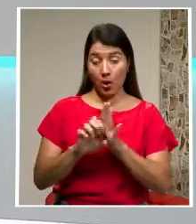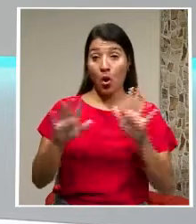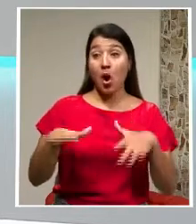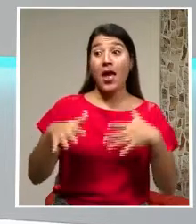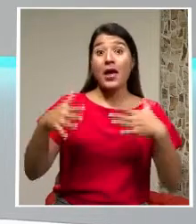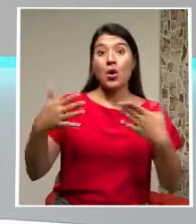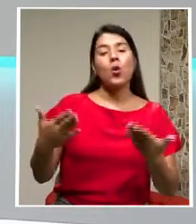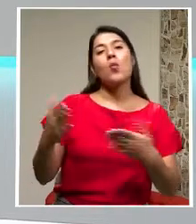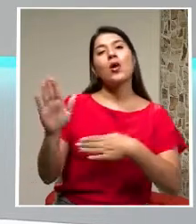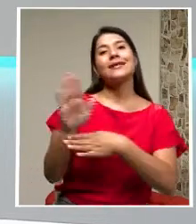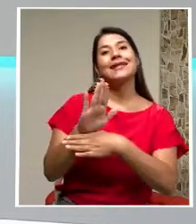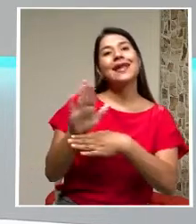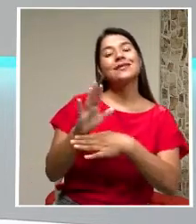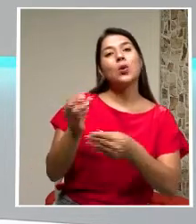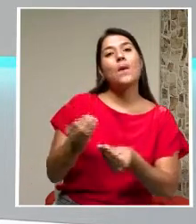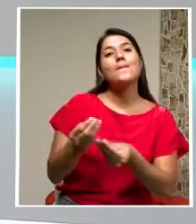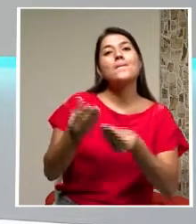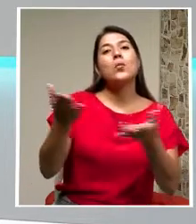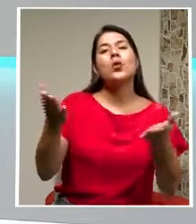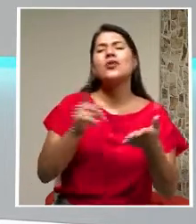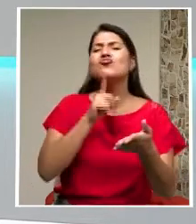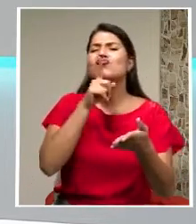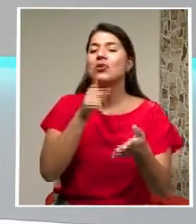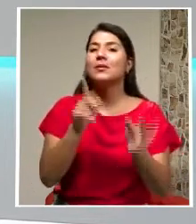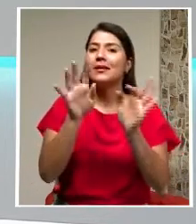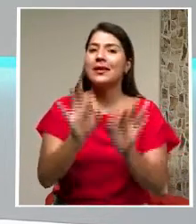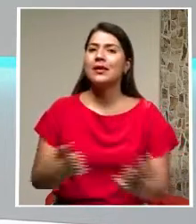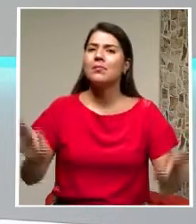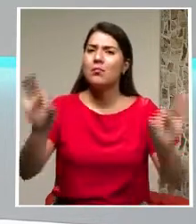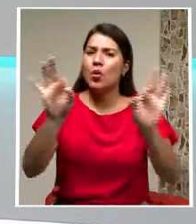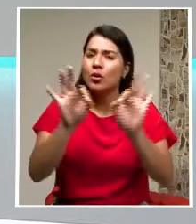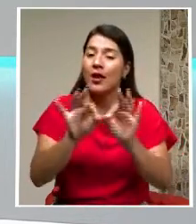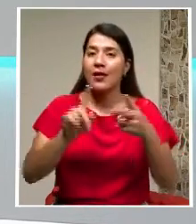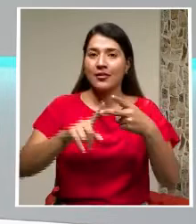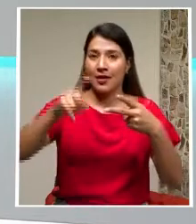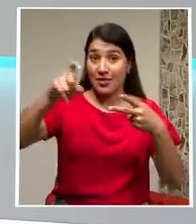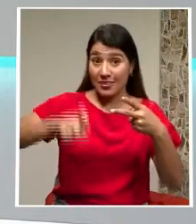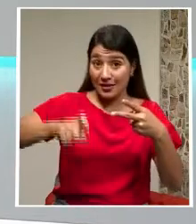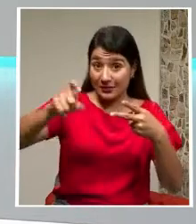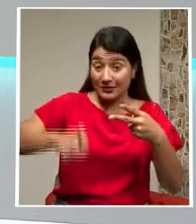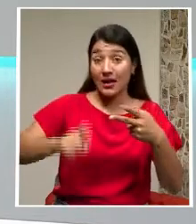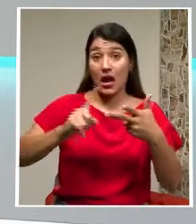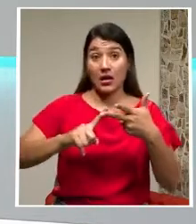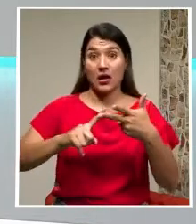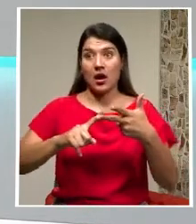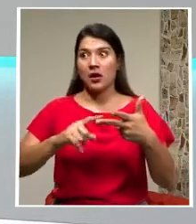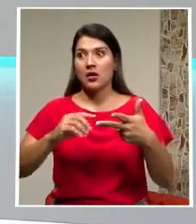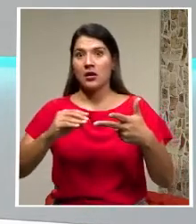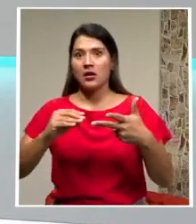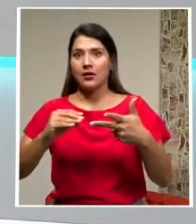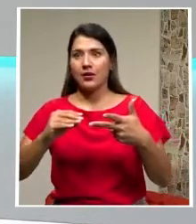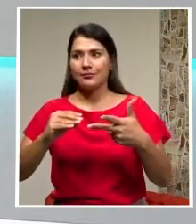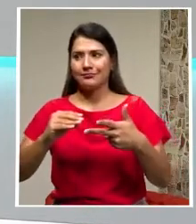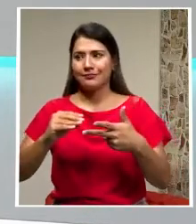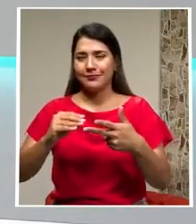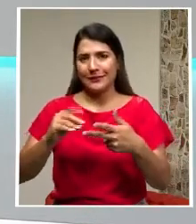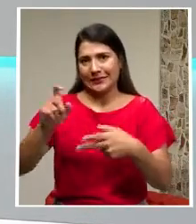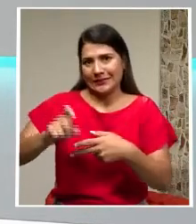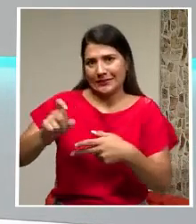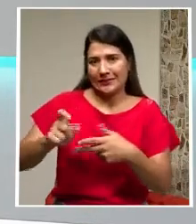La televisión pública Es relevante Necesaria Útil Y debe tener Como foco